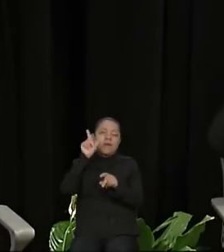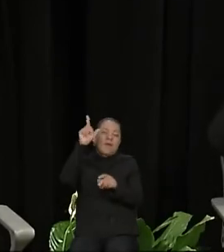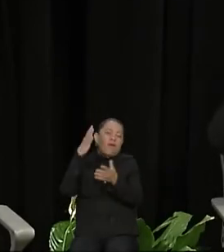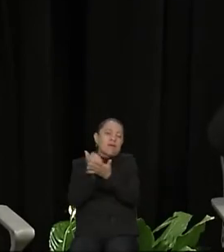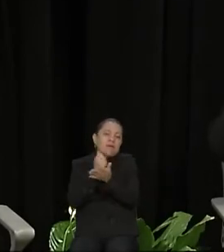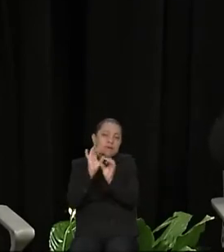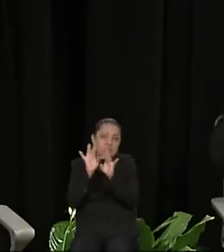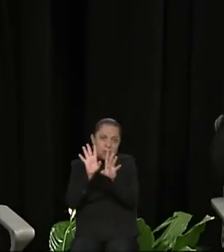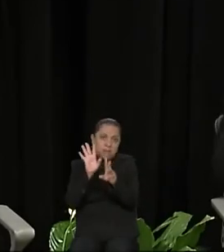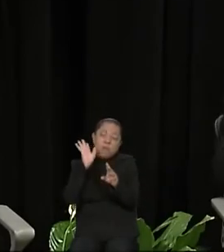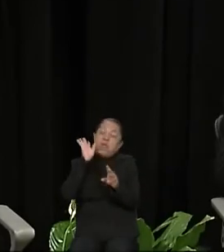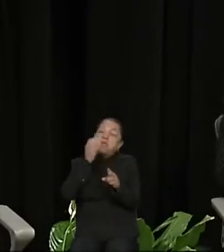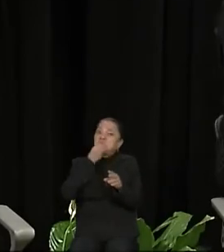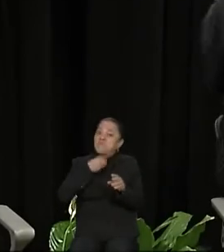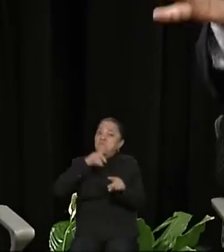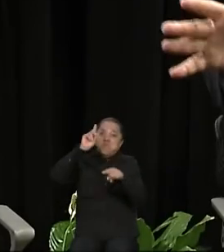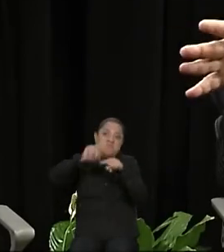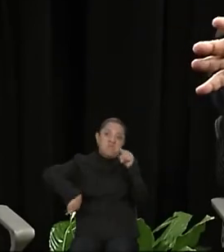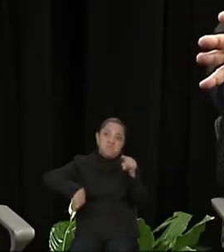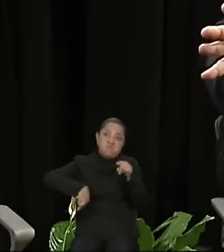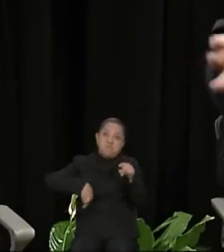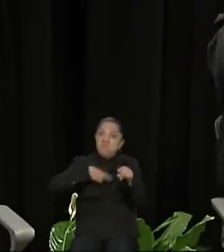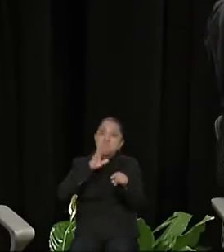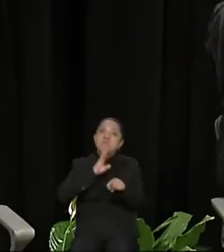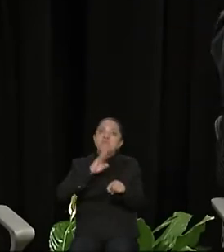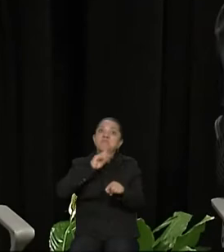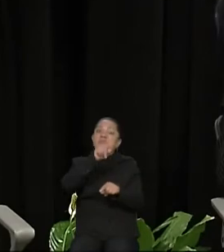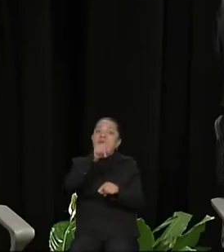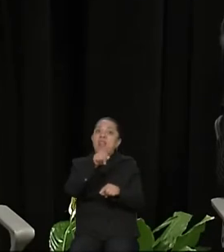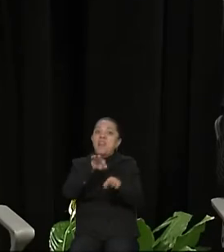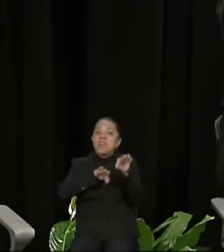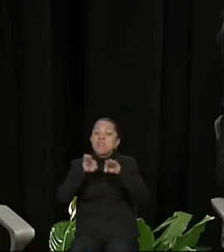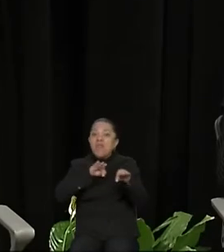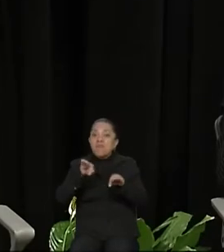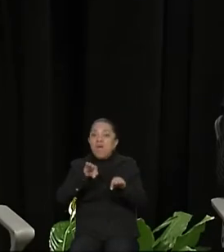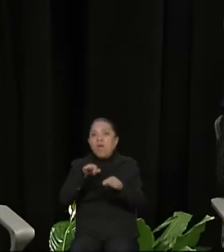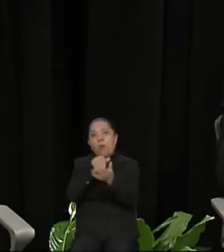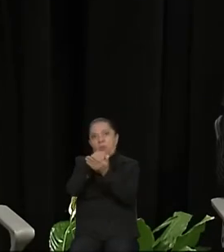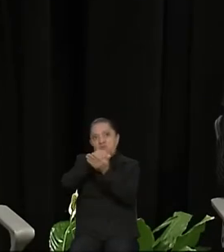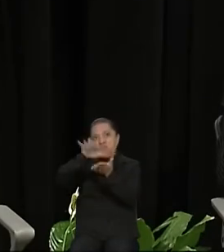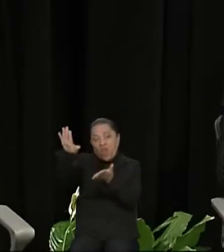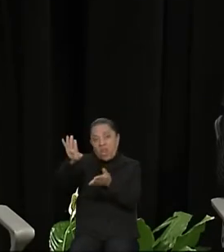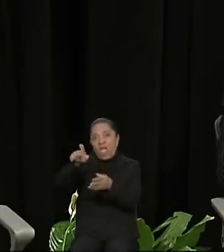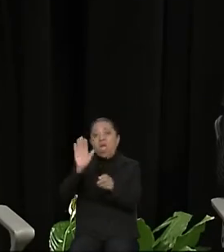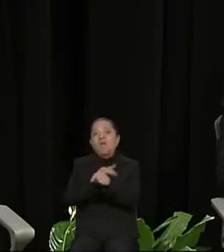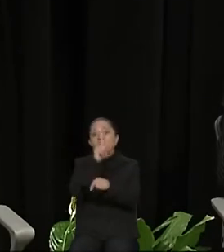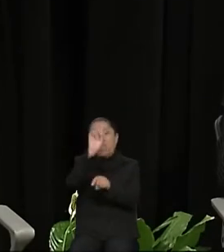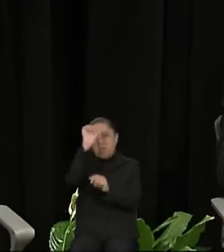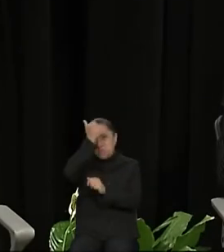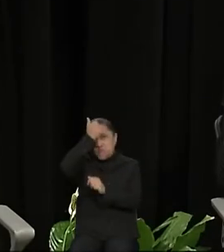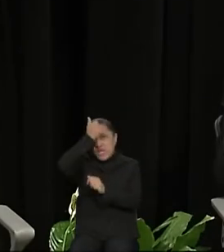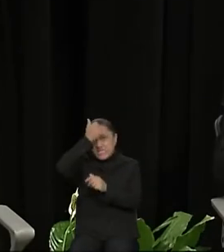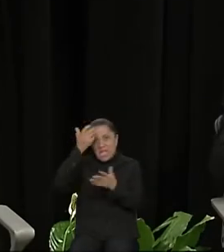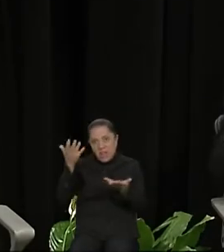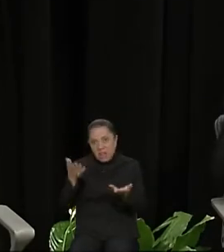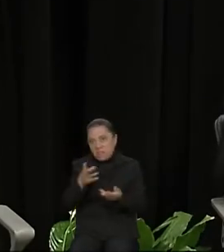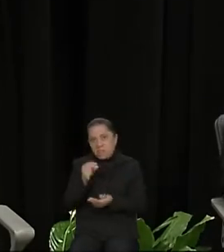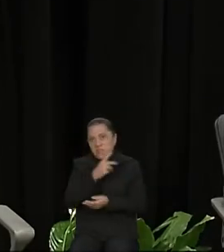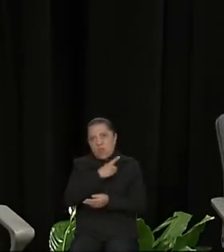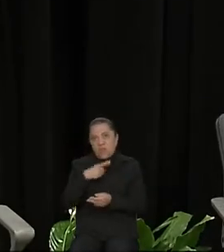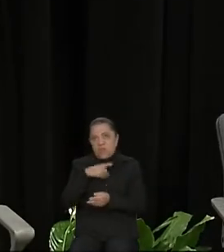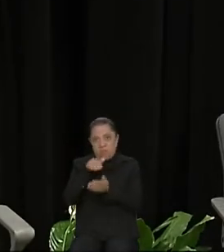nuestro trabajo que nos corran por imbéciles, la realidad es que tenemos que cumplir una responsabilidad y por eso estamos aquí.